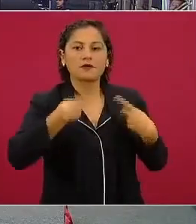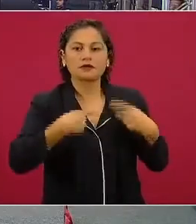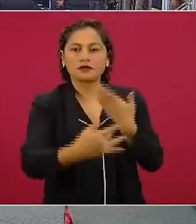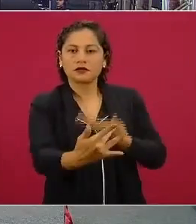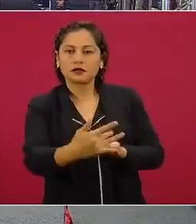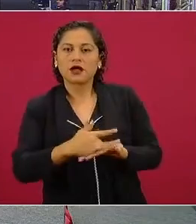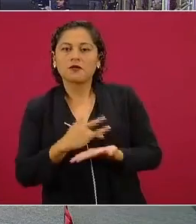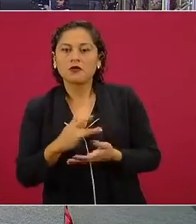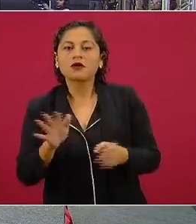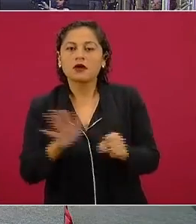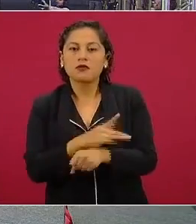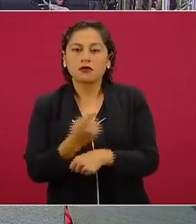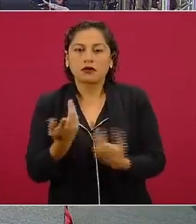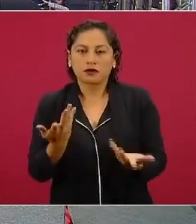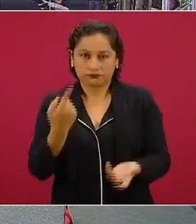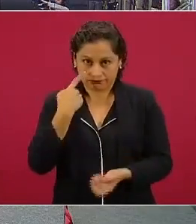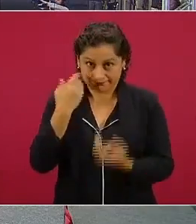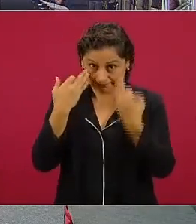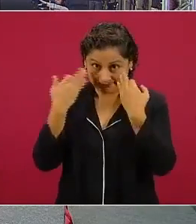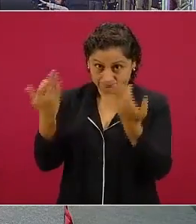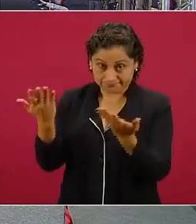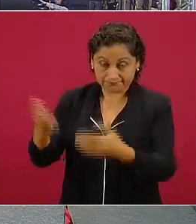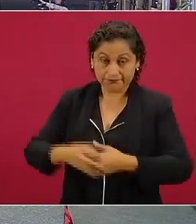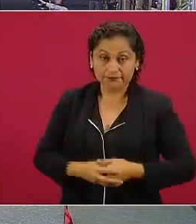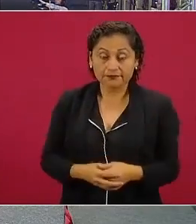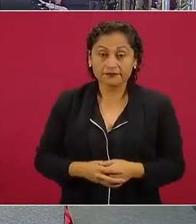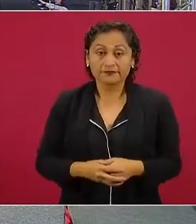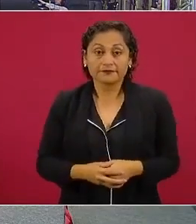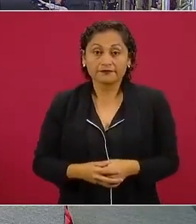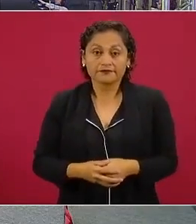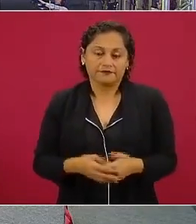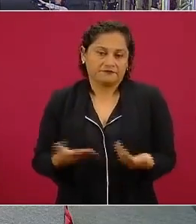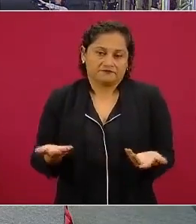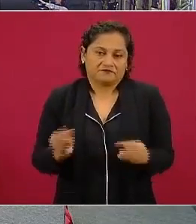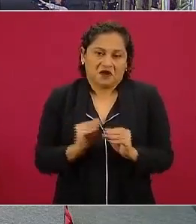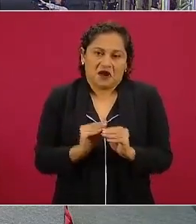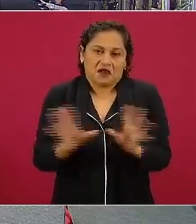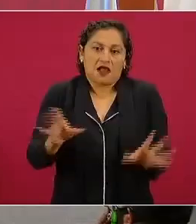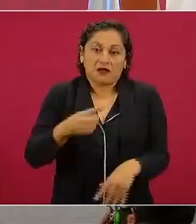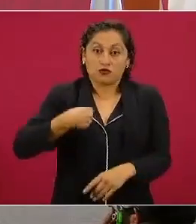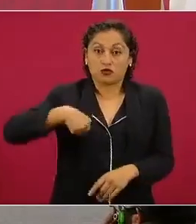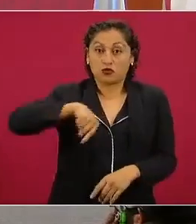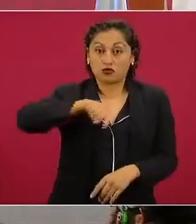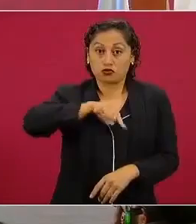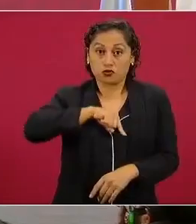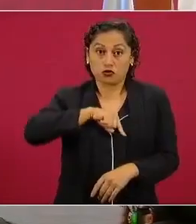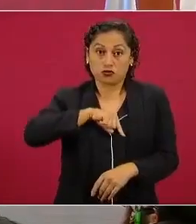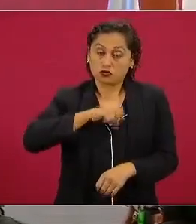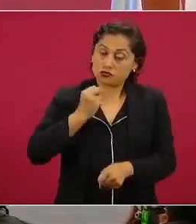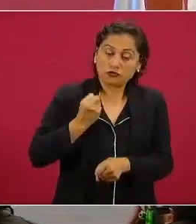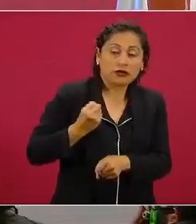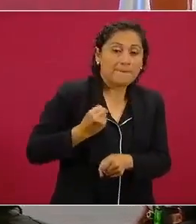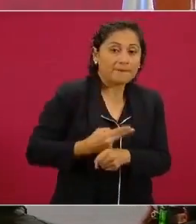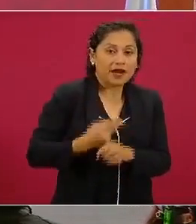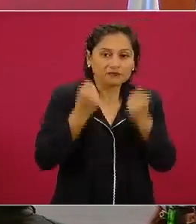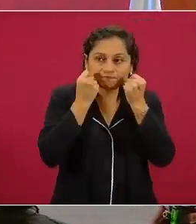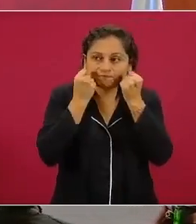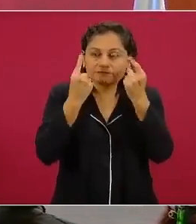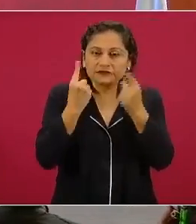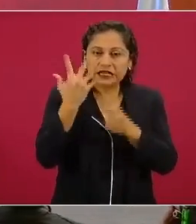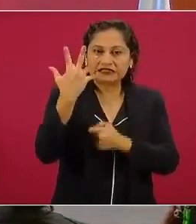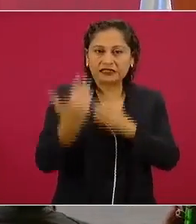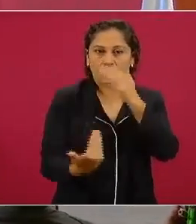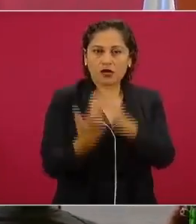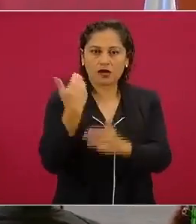No perdemos apoyo, además de que nos levantamos todos los días antes de las cinco de la mañana, nos acostamos